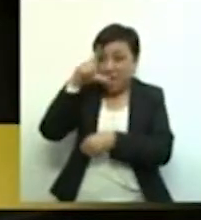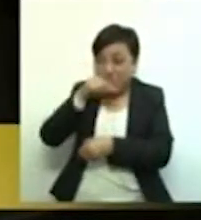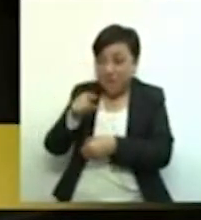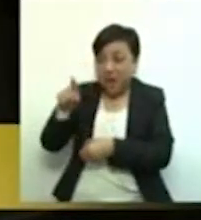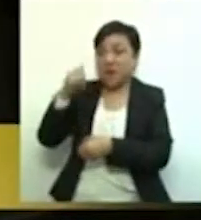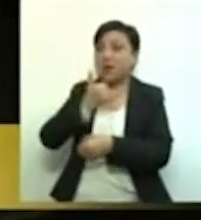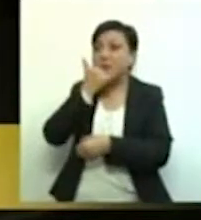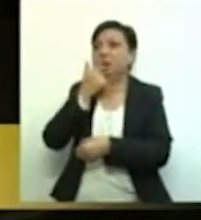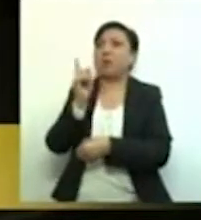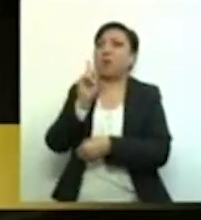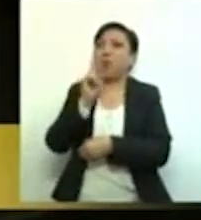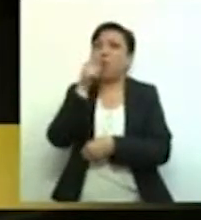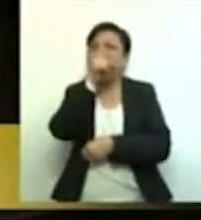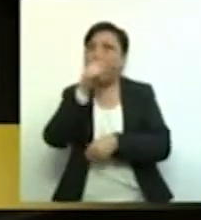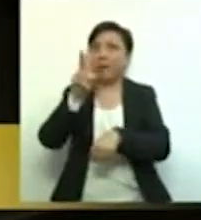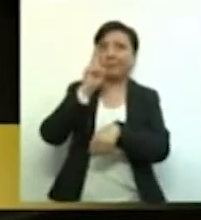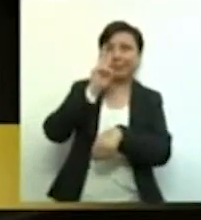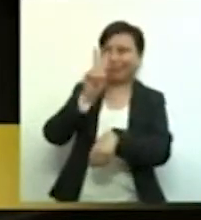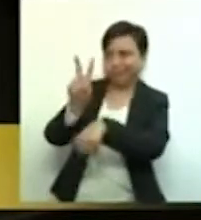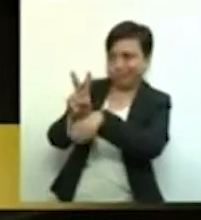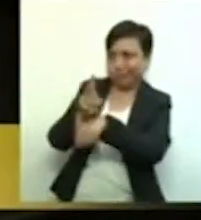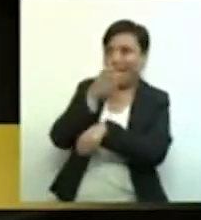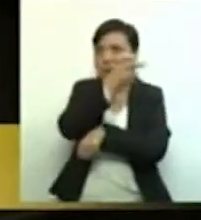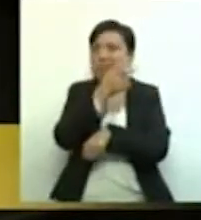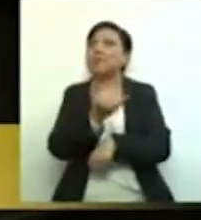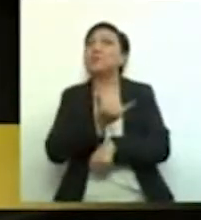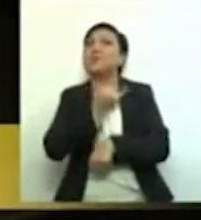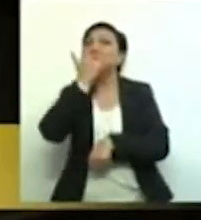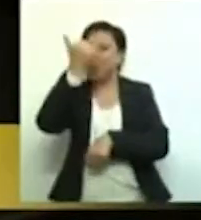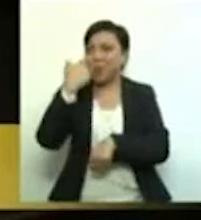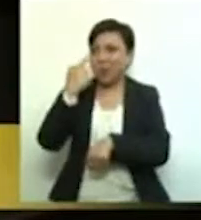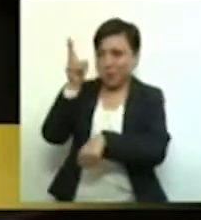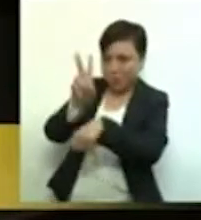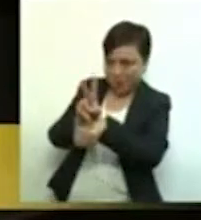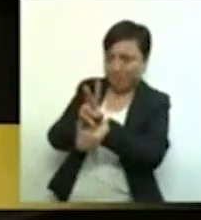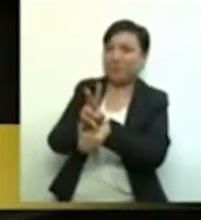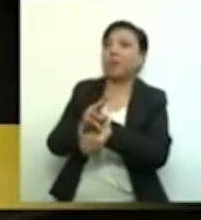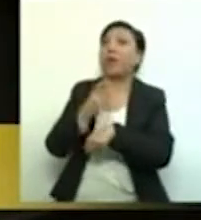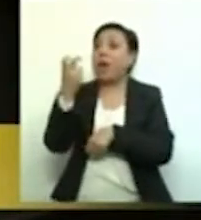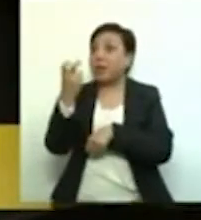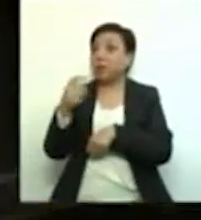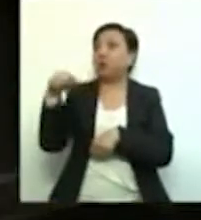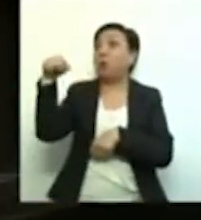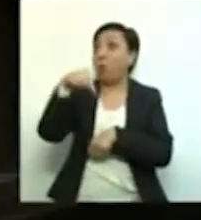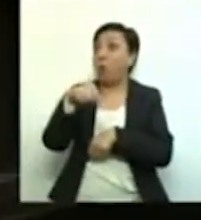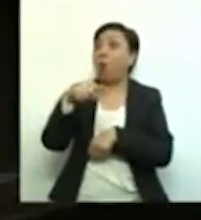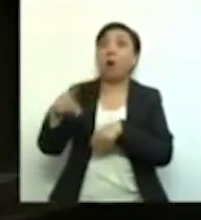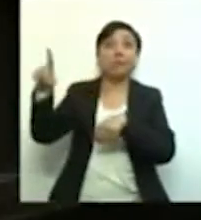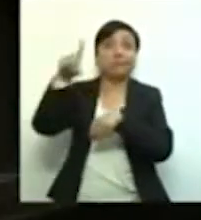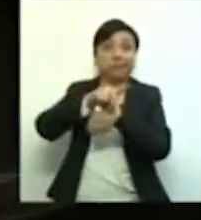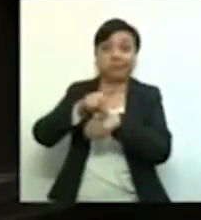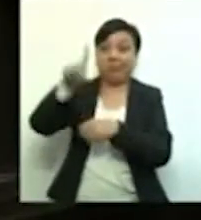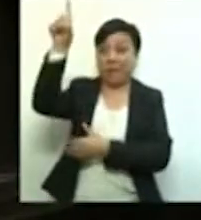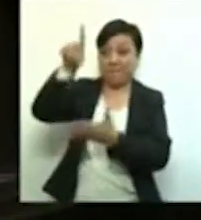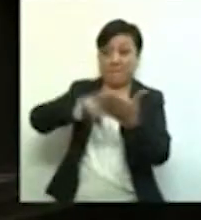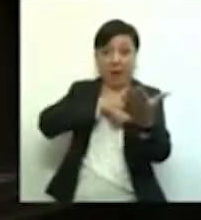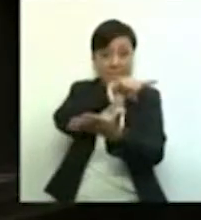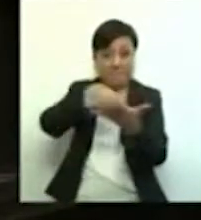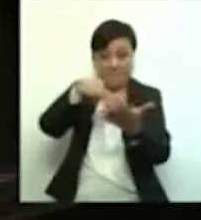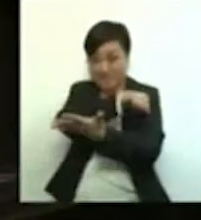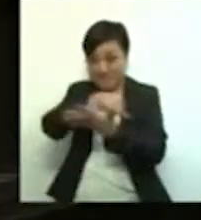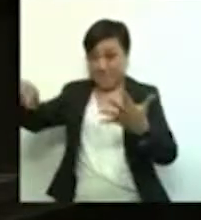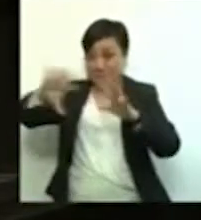en quien los opera y quien los vigila. De esta forma, entre los fideicomisos que se borrarán de un plumazo, se encuentra